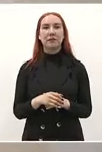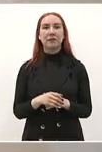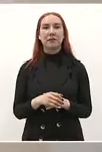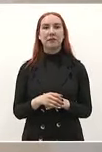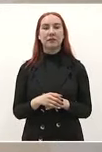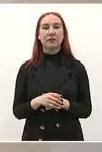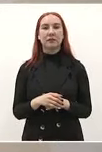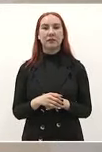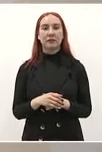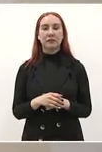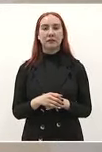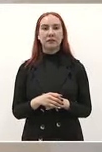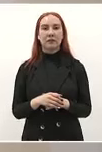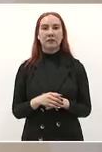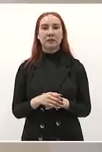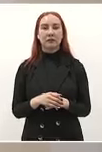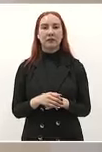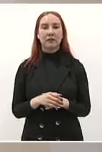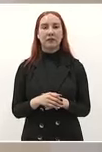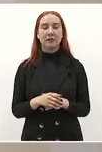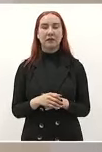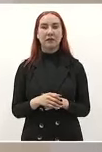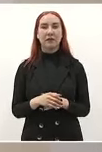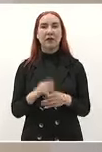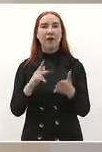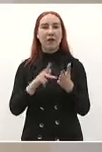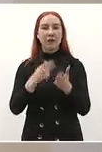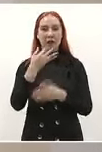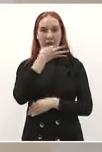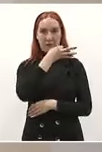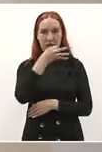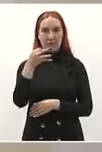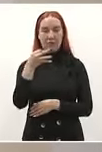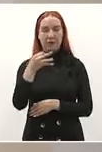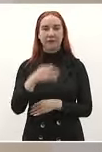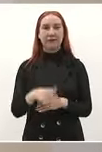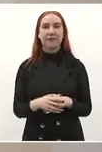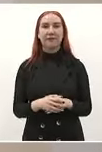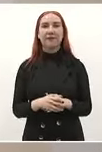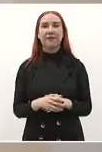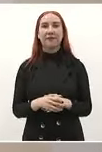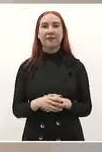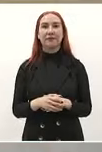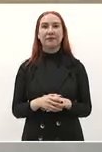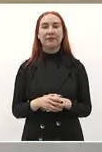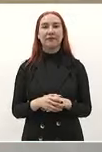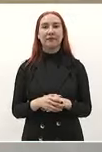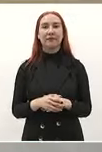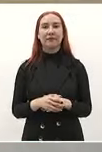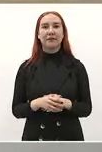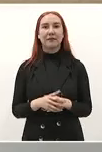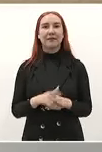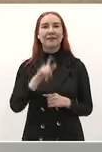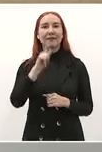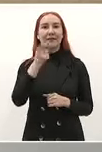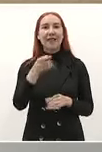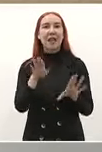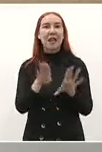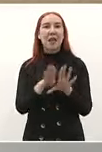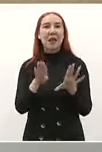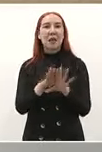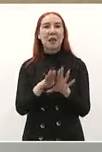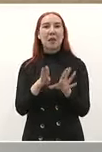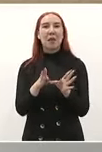son enchiladas potosinas ni tamalitos de chipilín